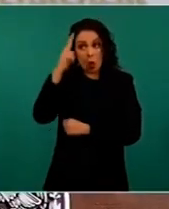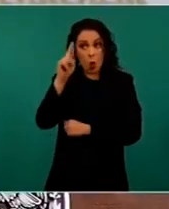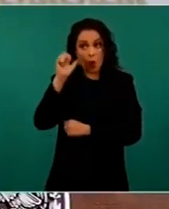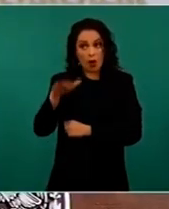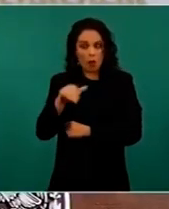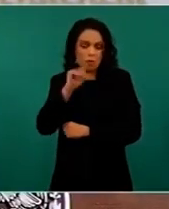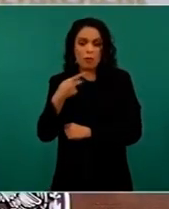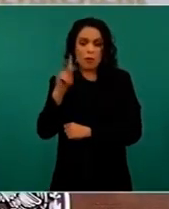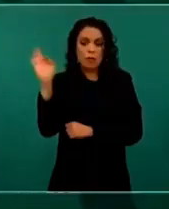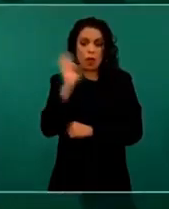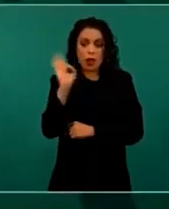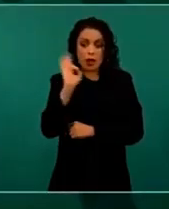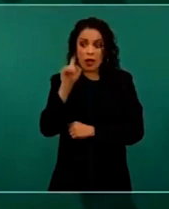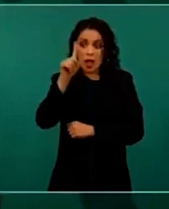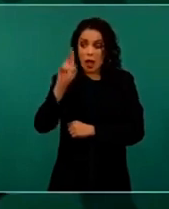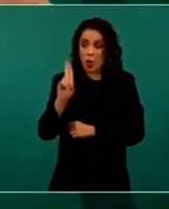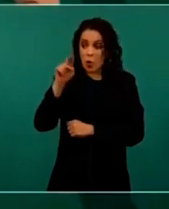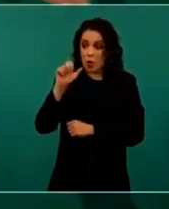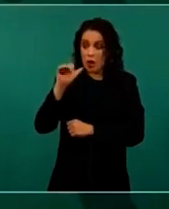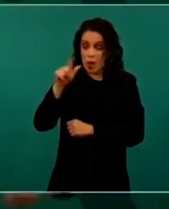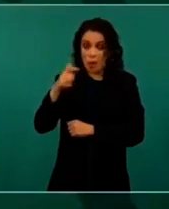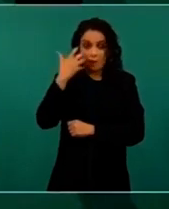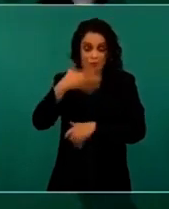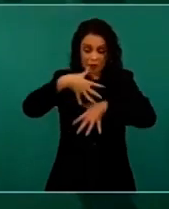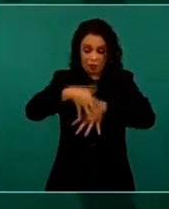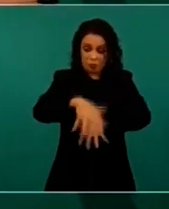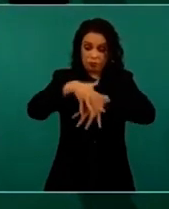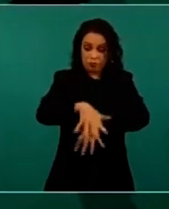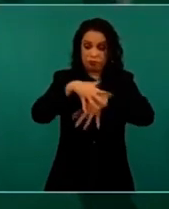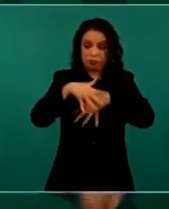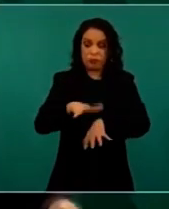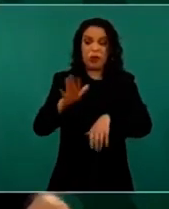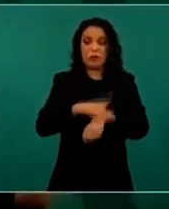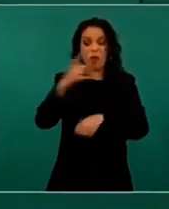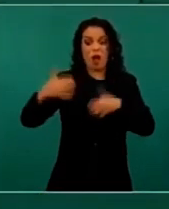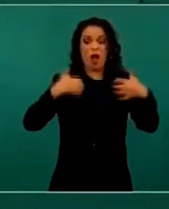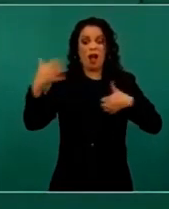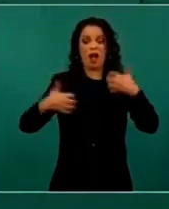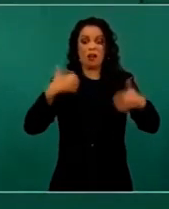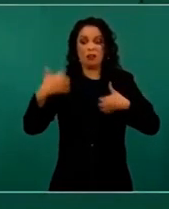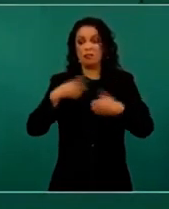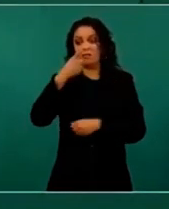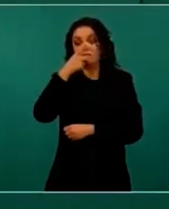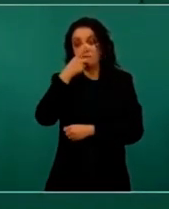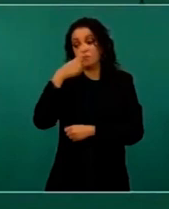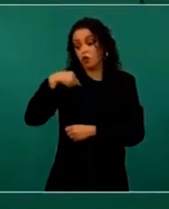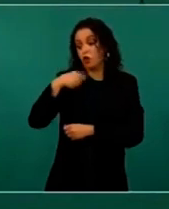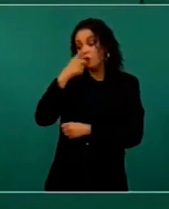a una marcha los de la UNAM, que se sienten ofendidos porque dije que se había derechizado la UNAM,